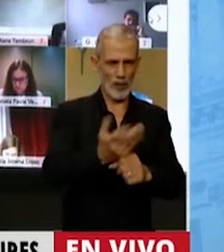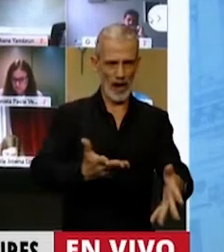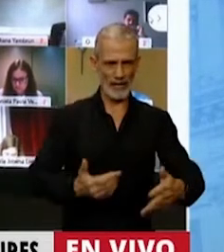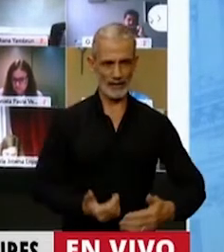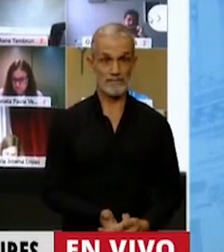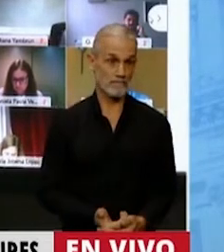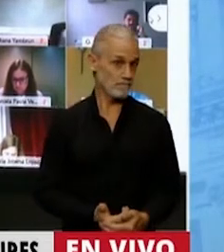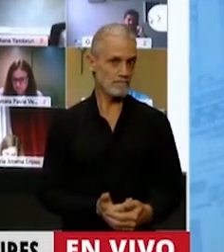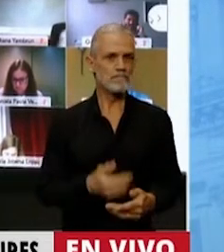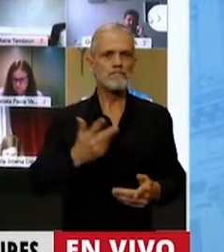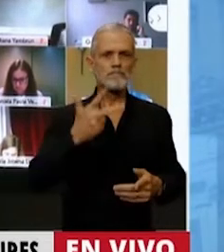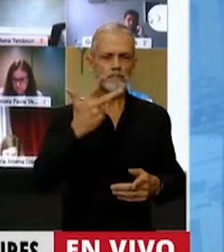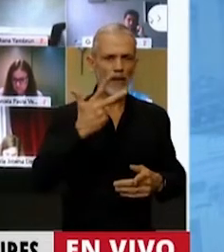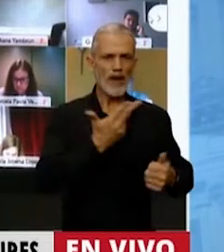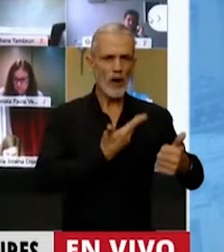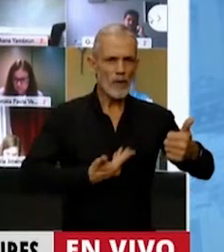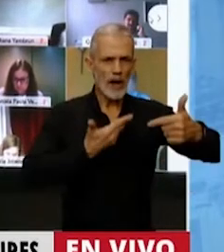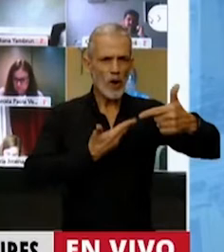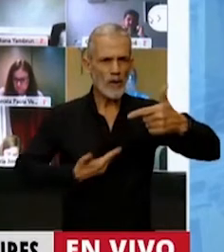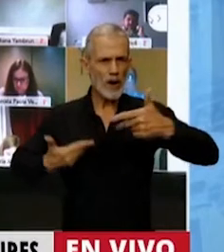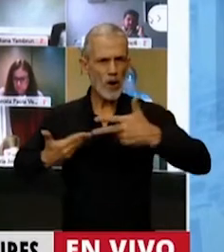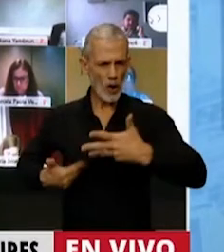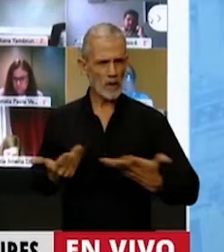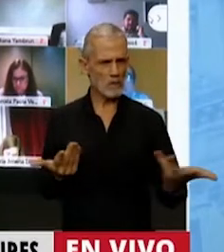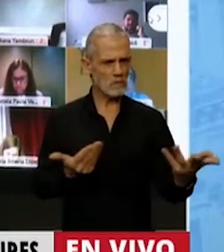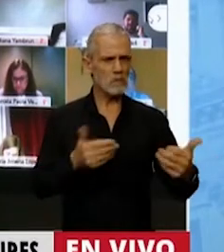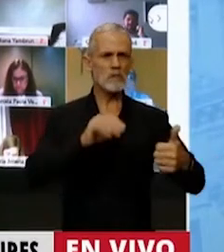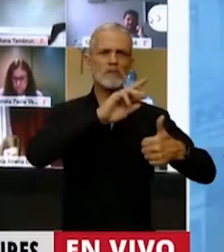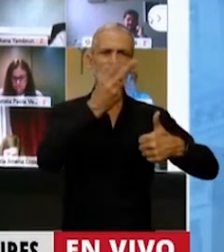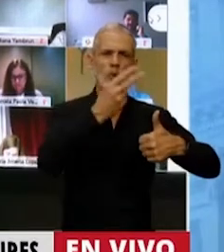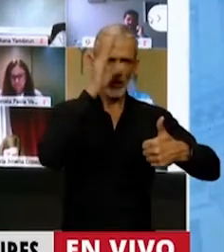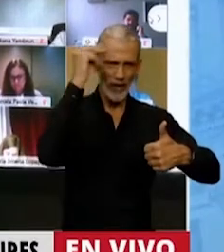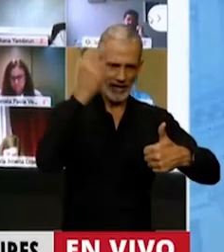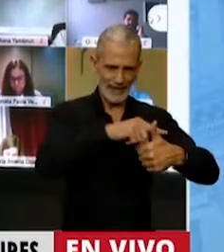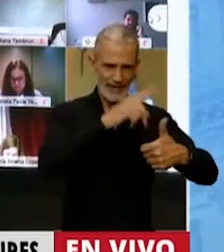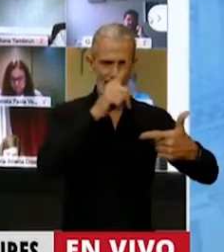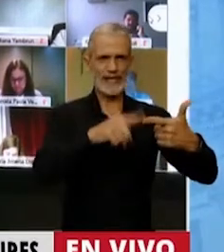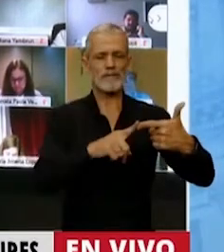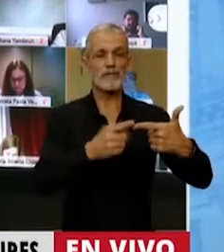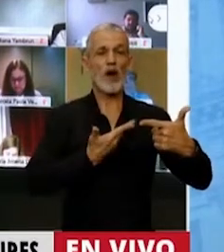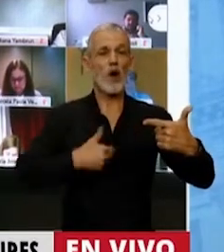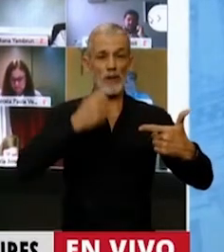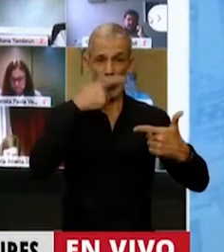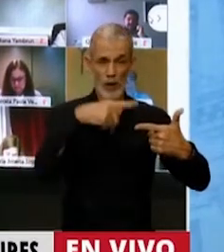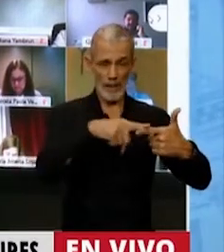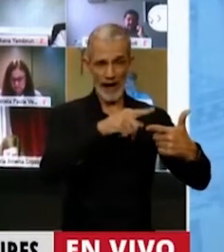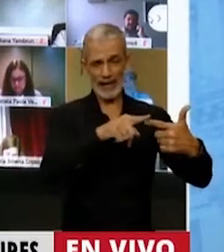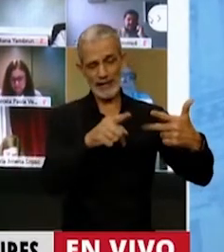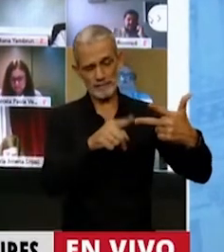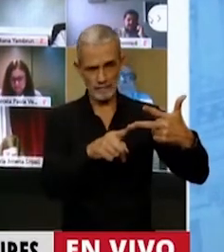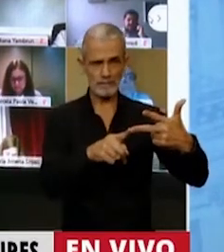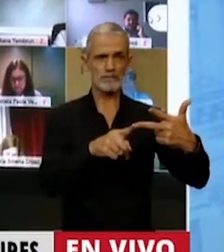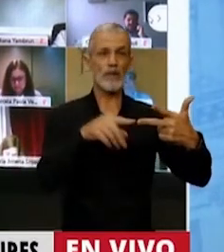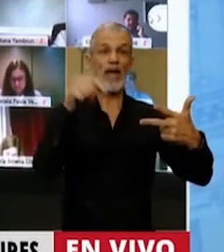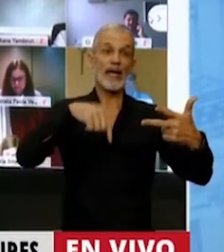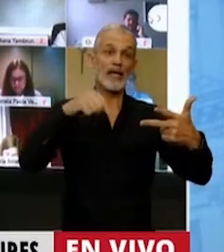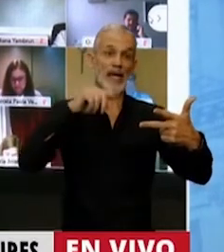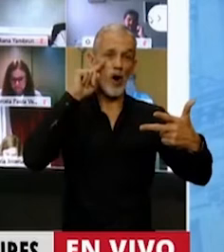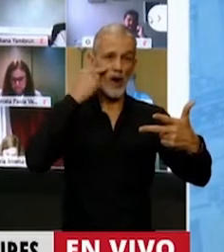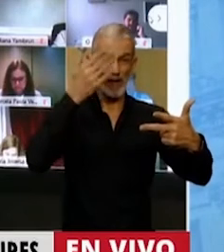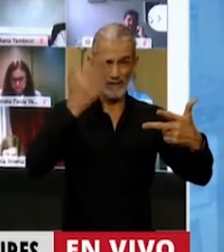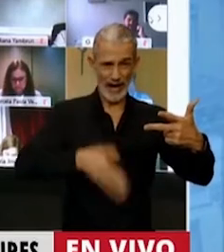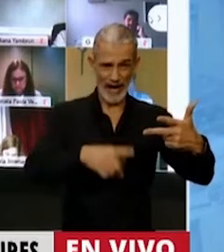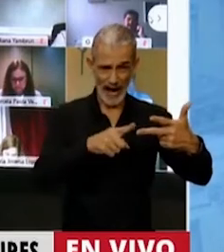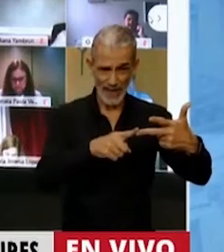que han pasado 3 gobiernos, el segundo mandato de Cristina, el gobierno de Macri y ahora